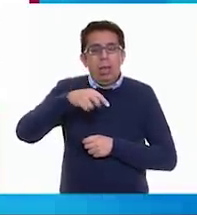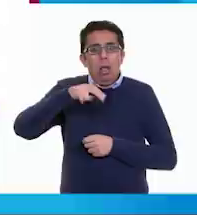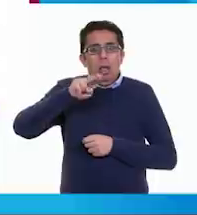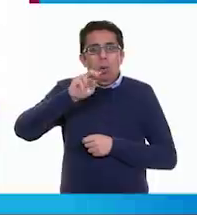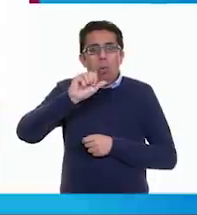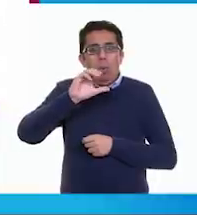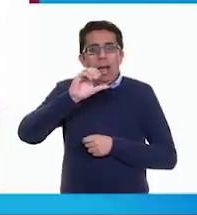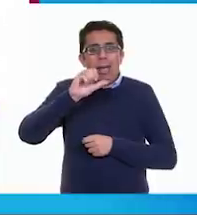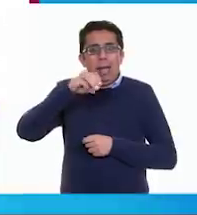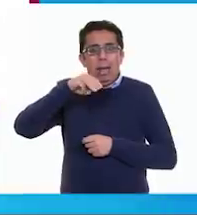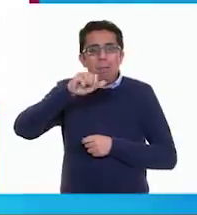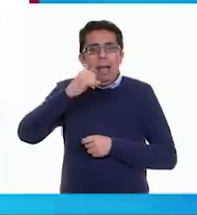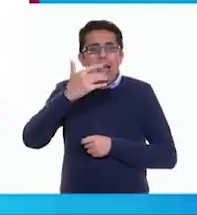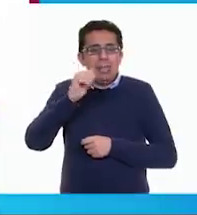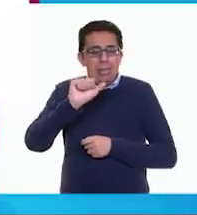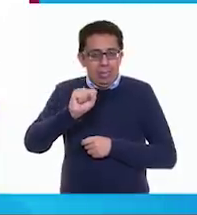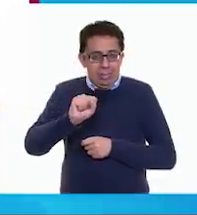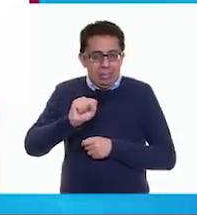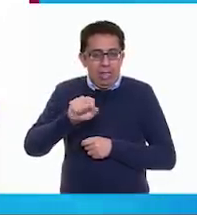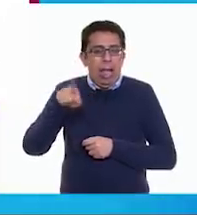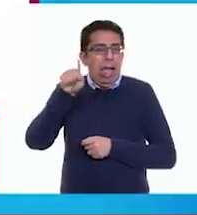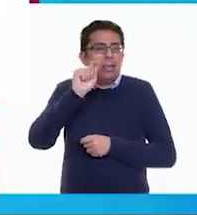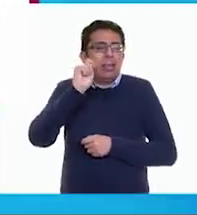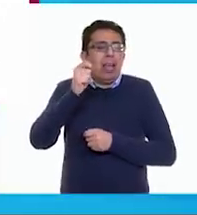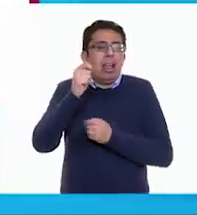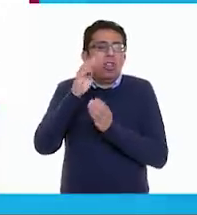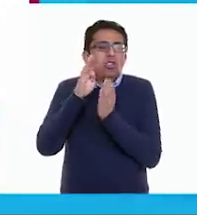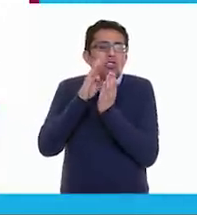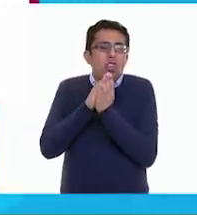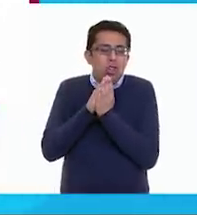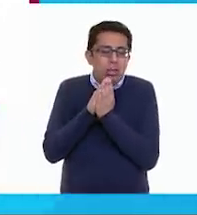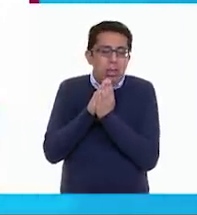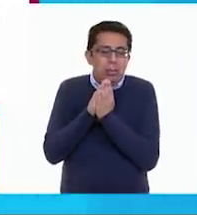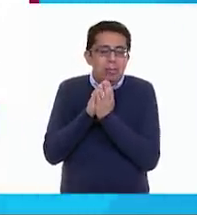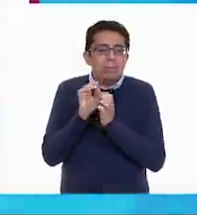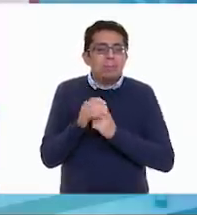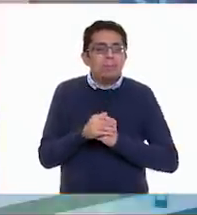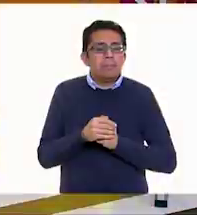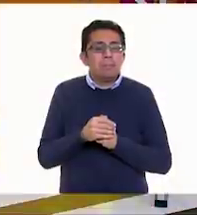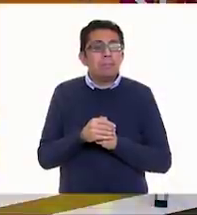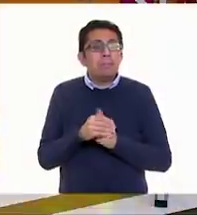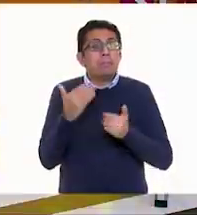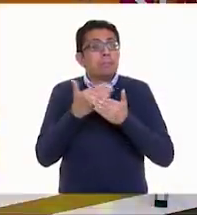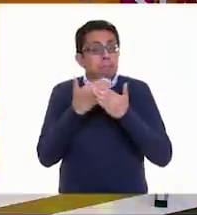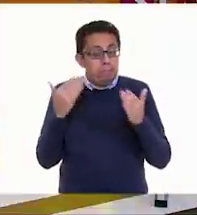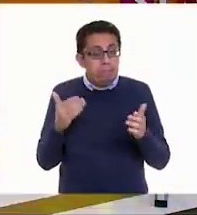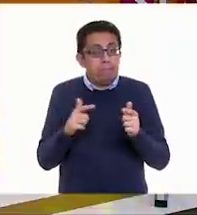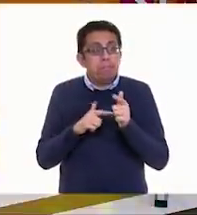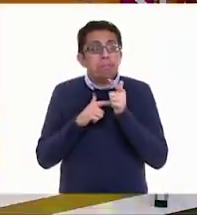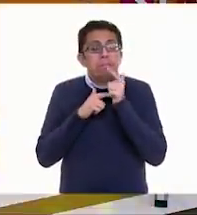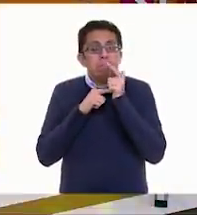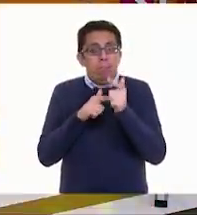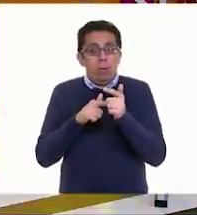guacamayas aquí, pues, son las tortas. Y las tortas allá son las guacamayas. Ahora, para seguir enriqueciendo nuestra